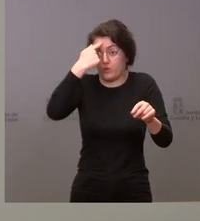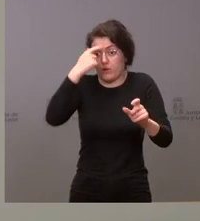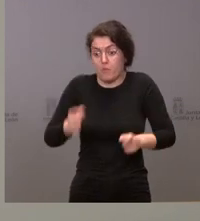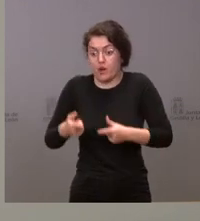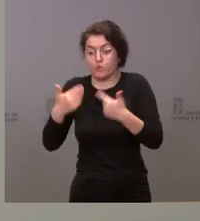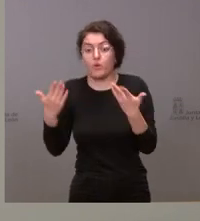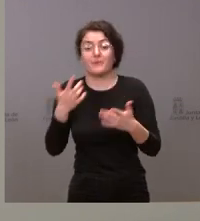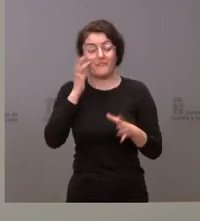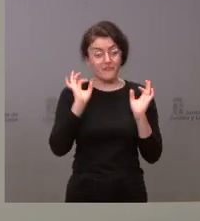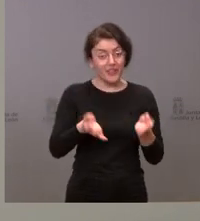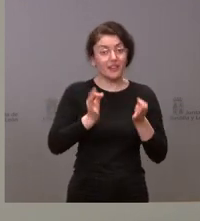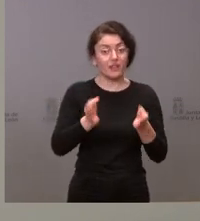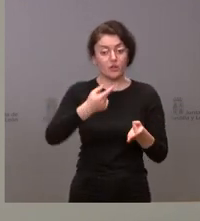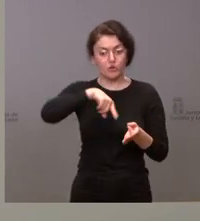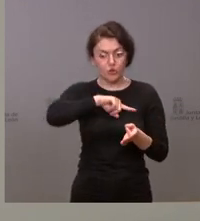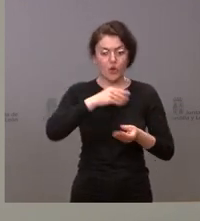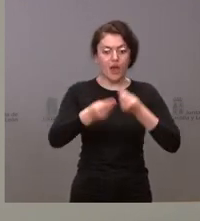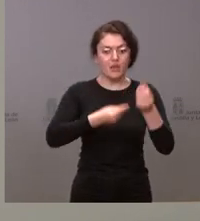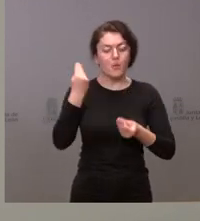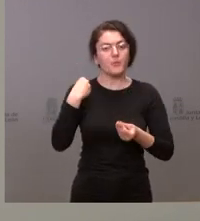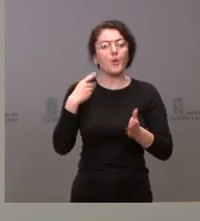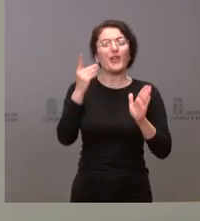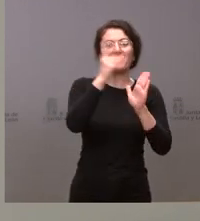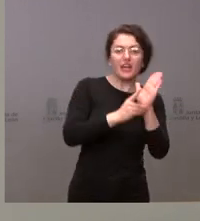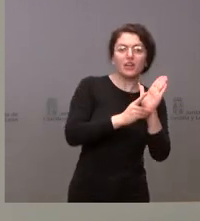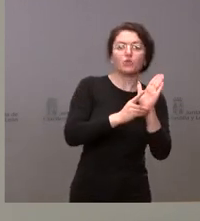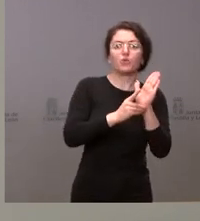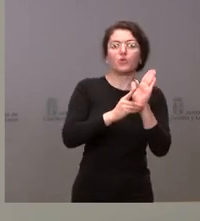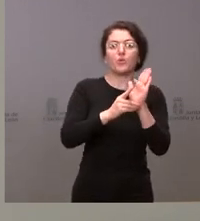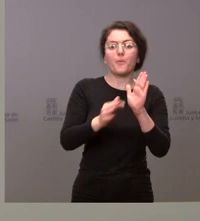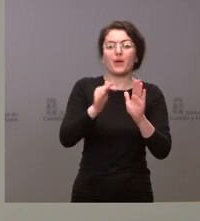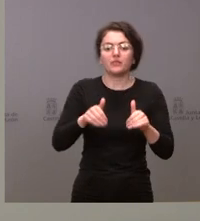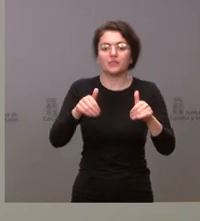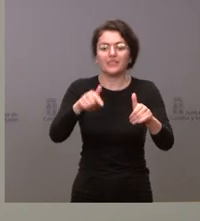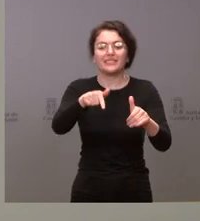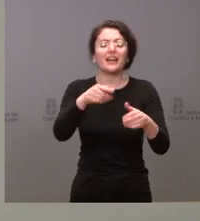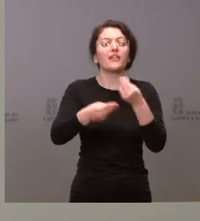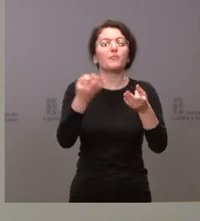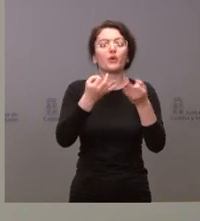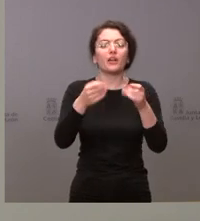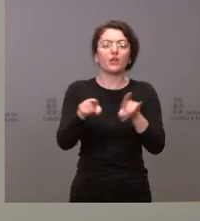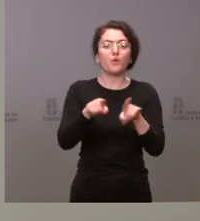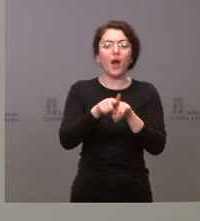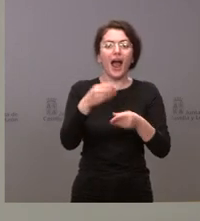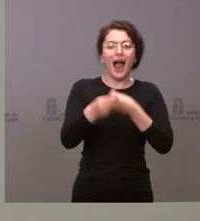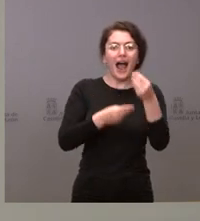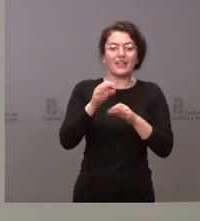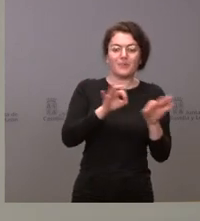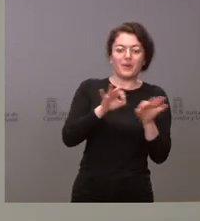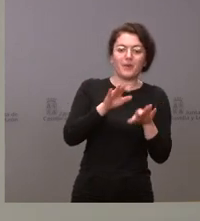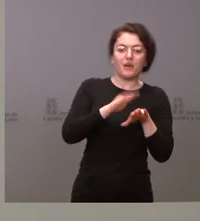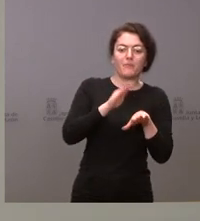verdad que nosotros lo que hemos hecho con este decreto y con esta modificación del decreto de prórroga es establecer los mecanismos que nos permitan ir haciendo las modificaciones